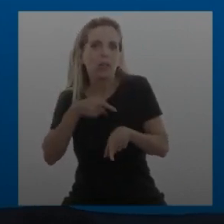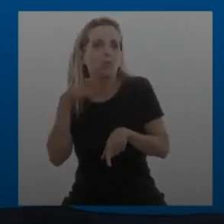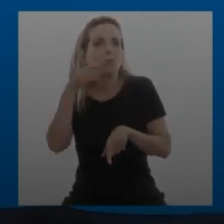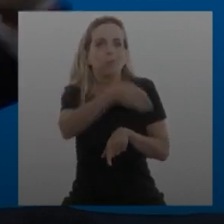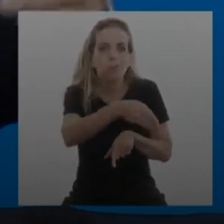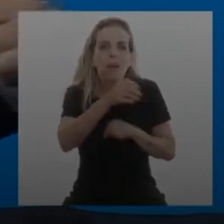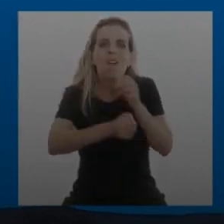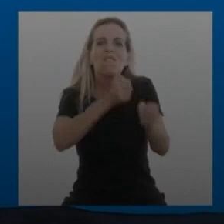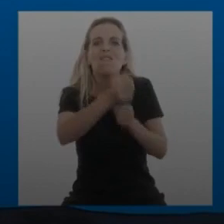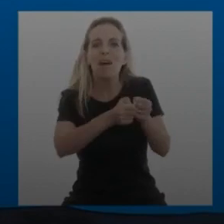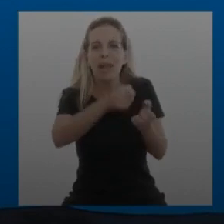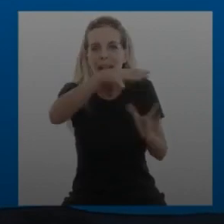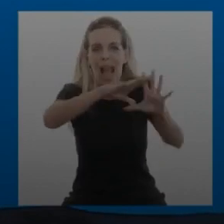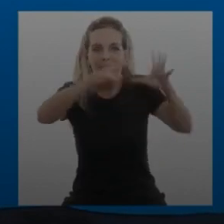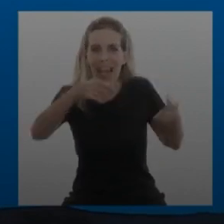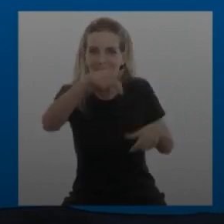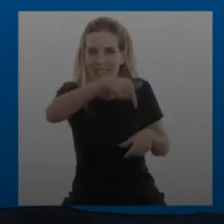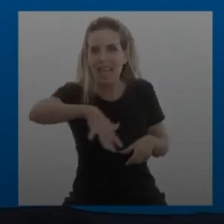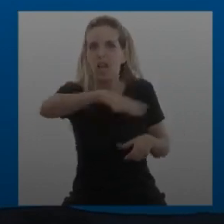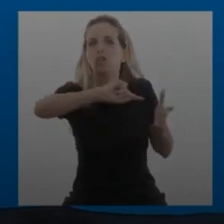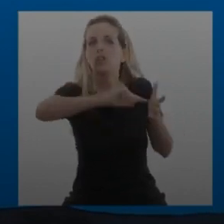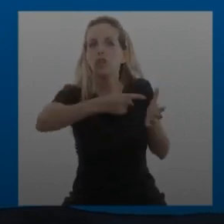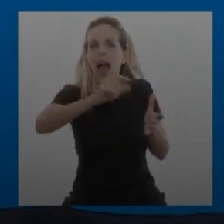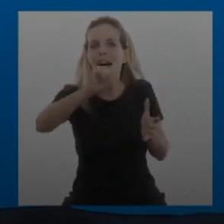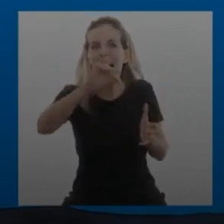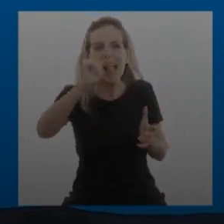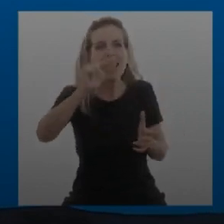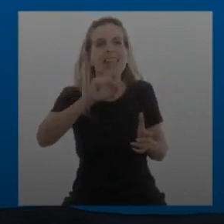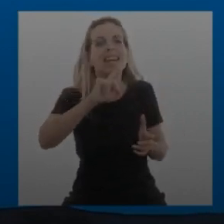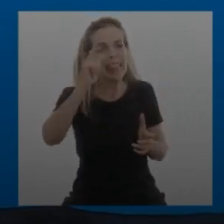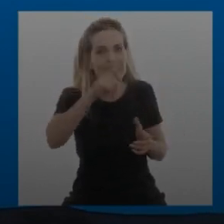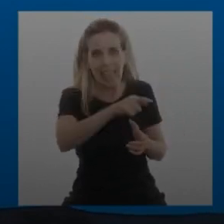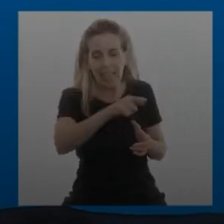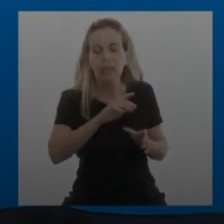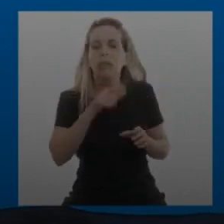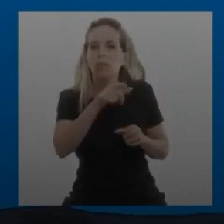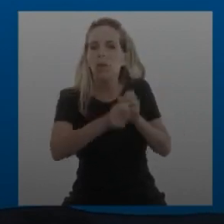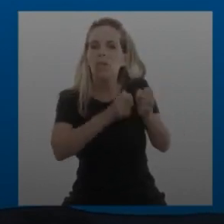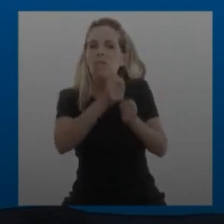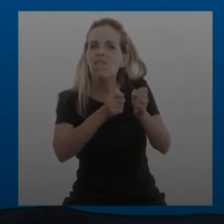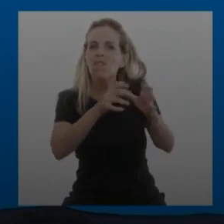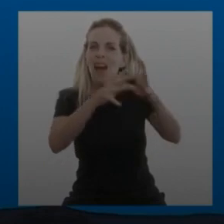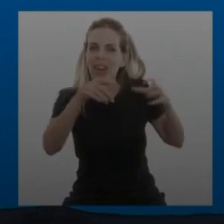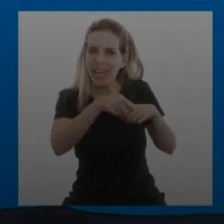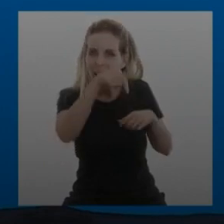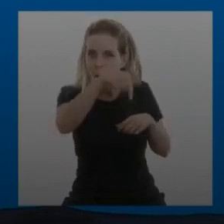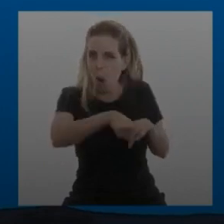tienen acá en Alderete es una fábrica que hoy produce